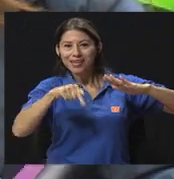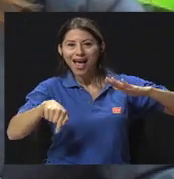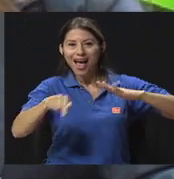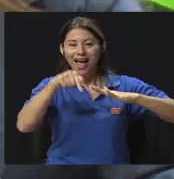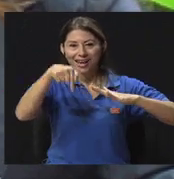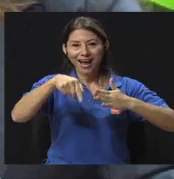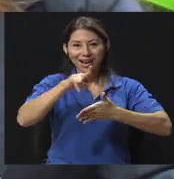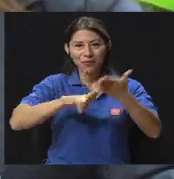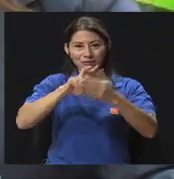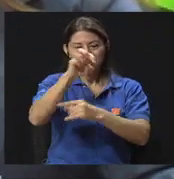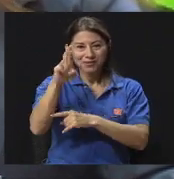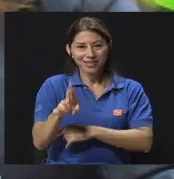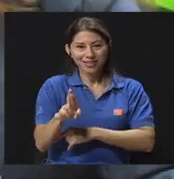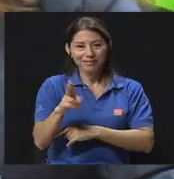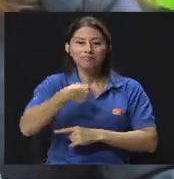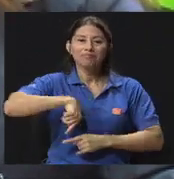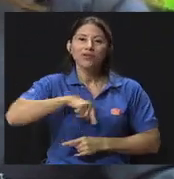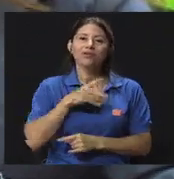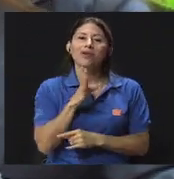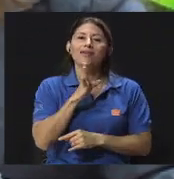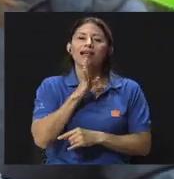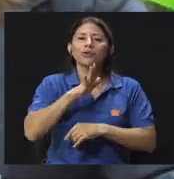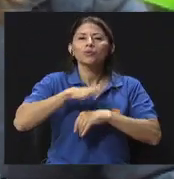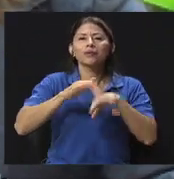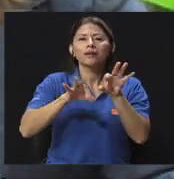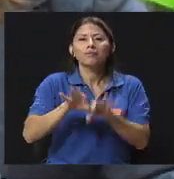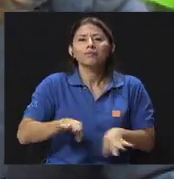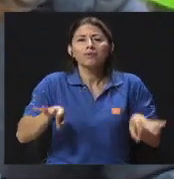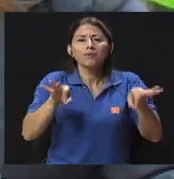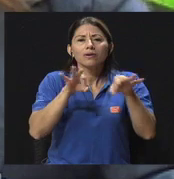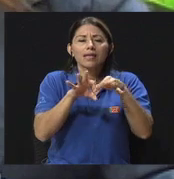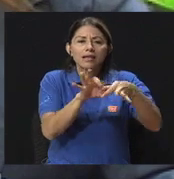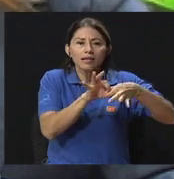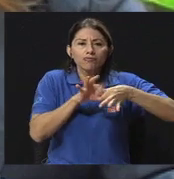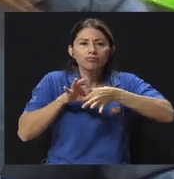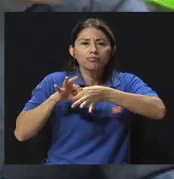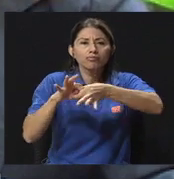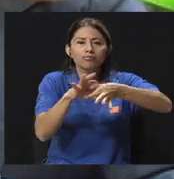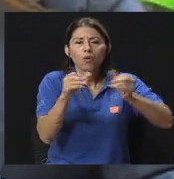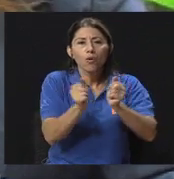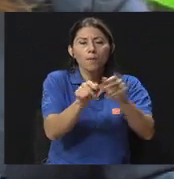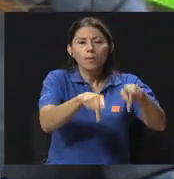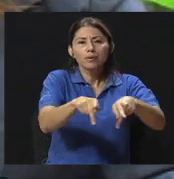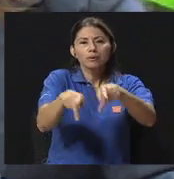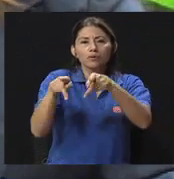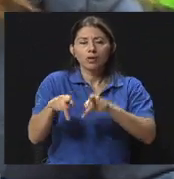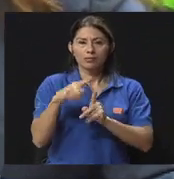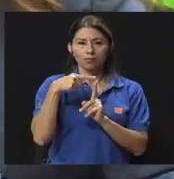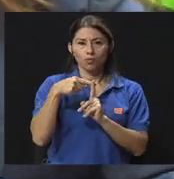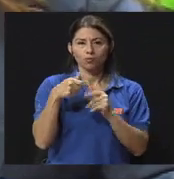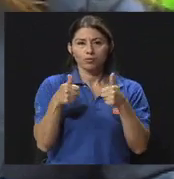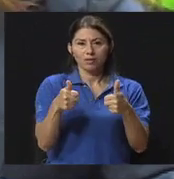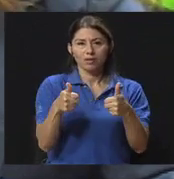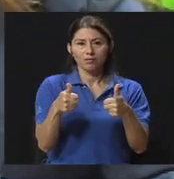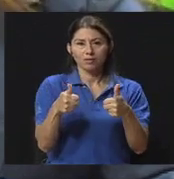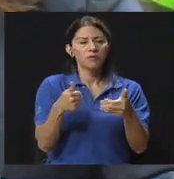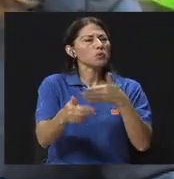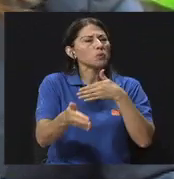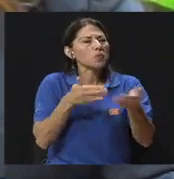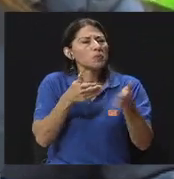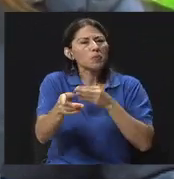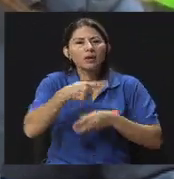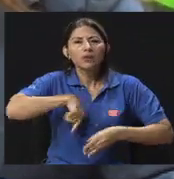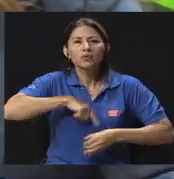en la Universidad de Costa Rica y estamos conversando sobre la importancia de las relaciones interpersonales positivas. Entonces, independientemente del trabajo que